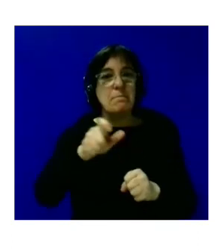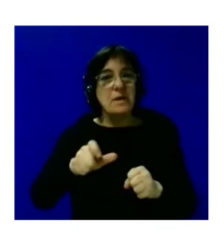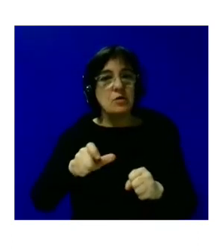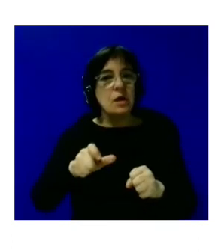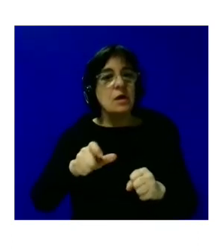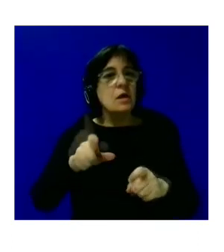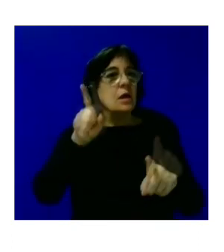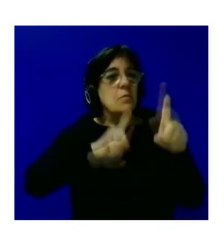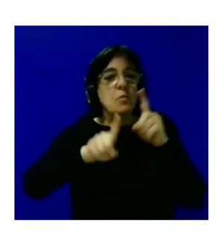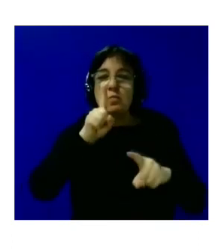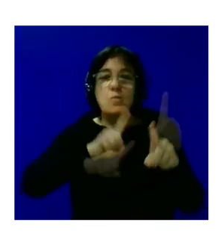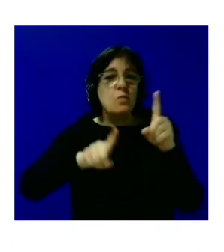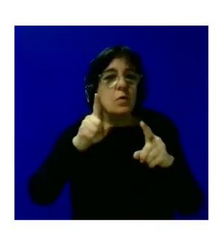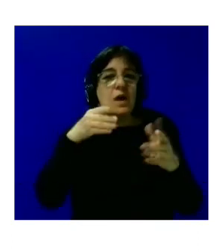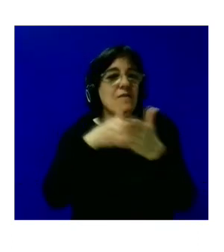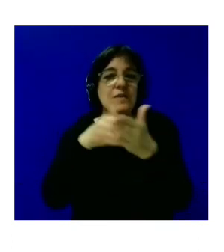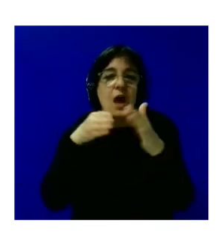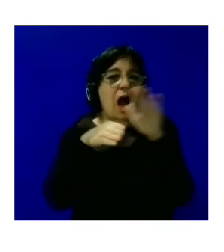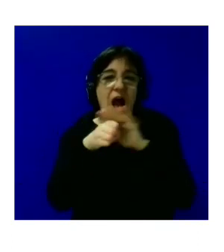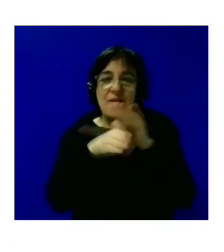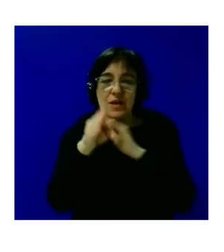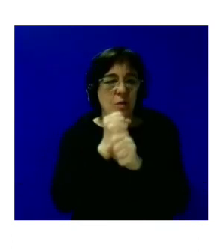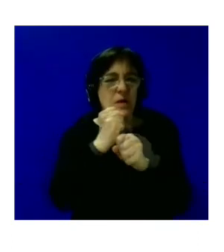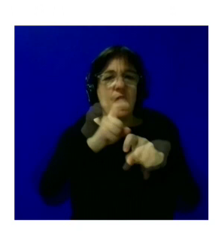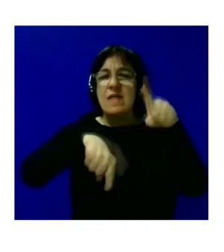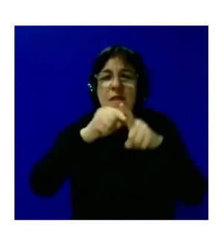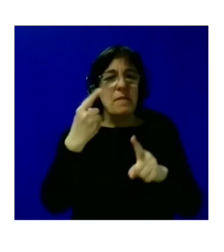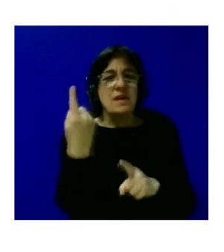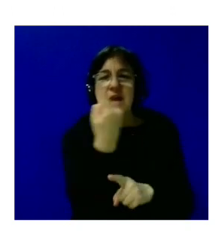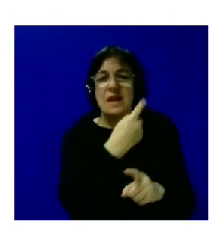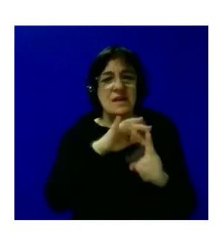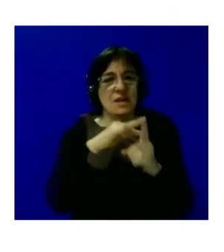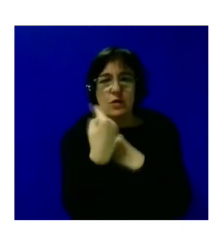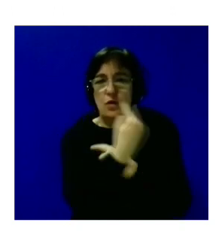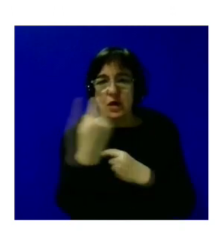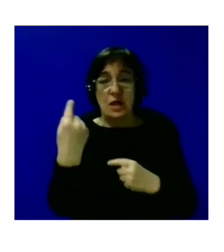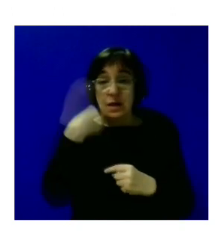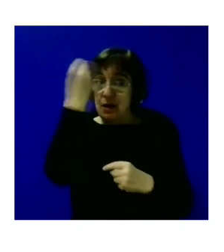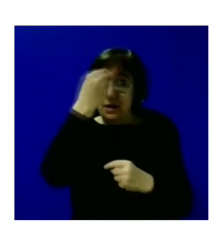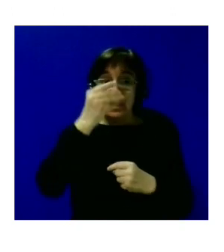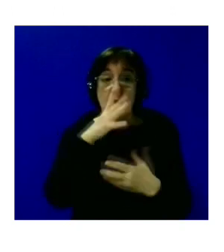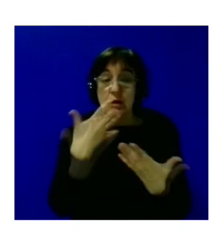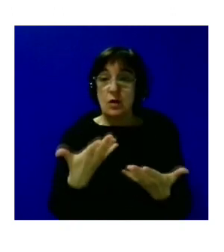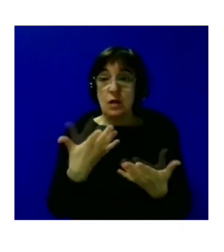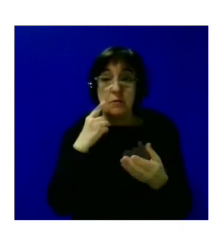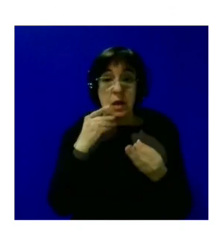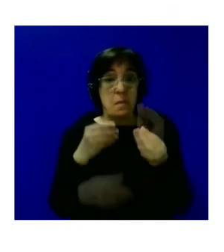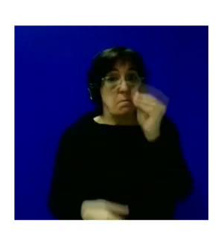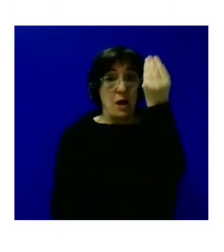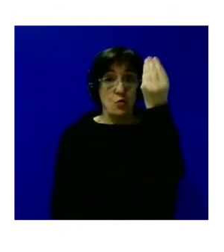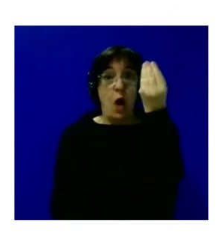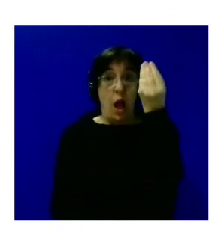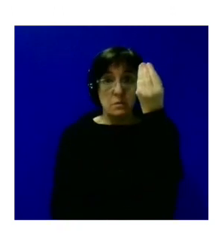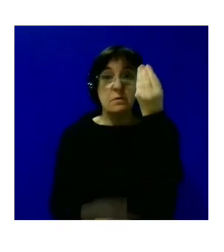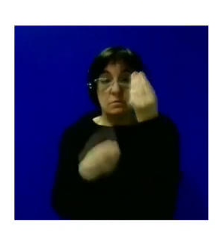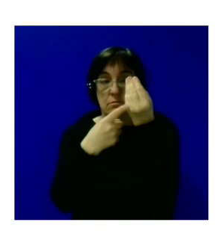tienen dificultades en el acceso al empleo independientemente de su circunstancia entonces desde ahí creo que quien tenga este manual va